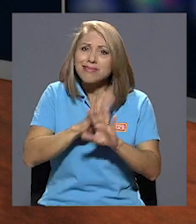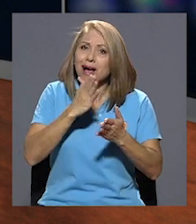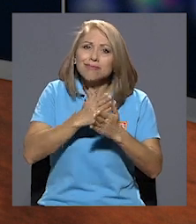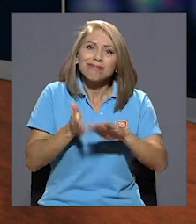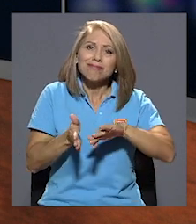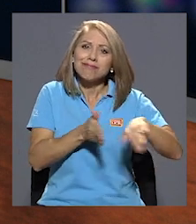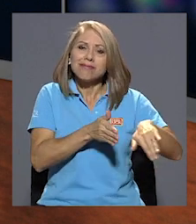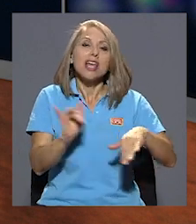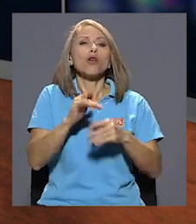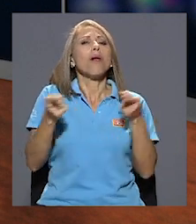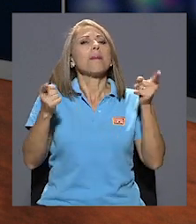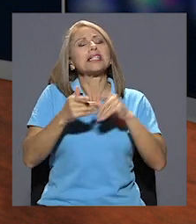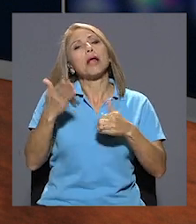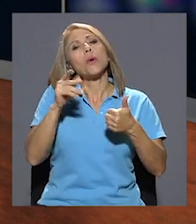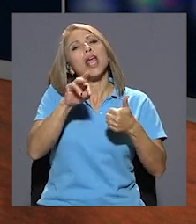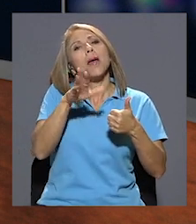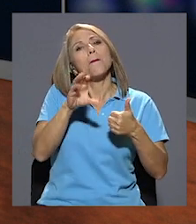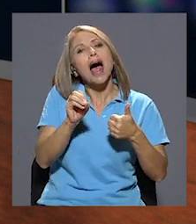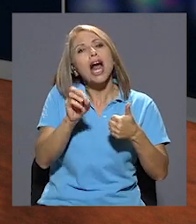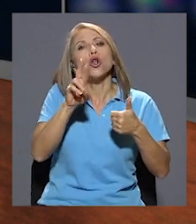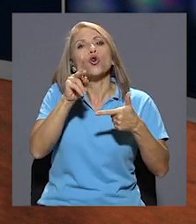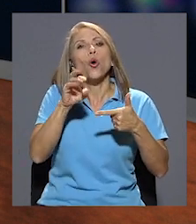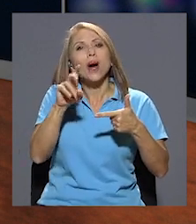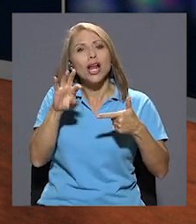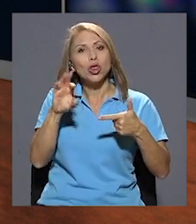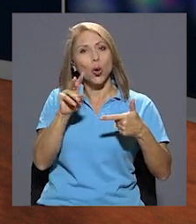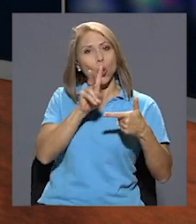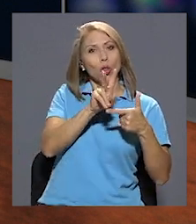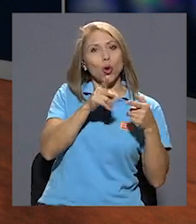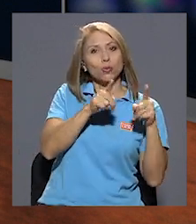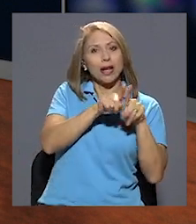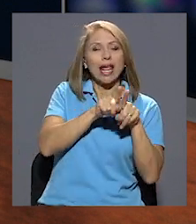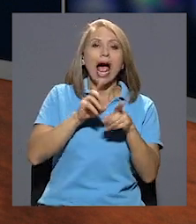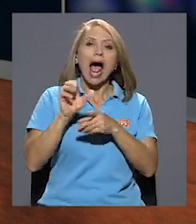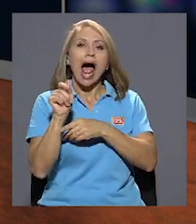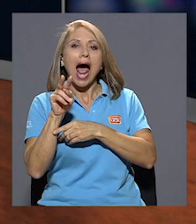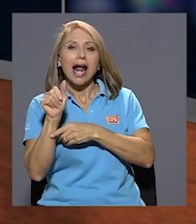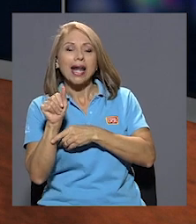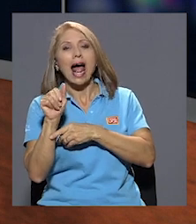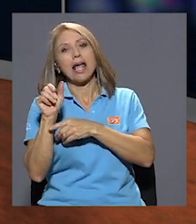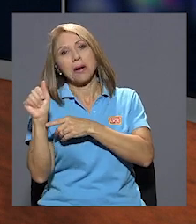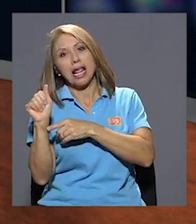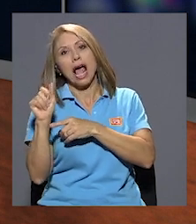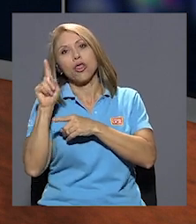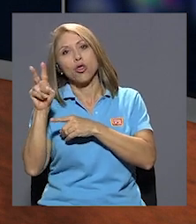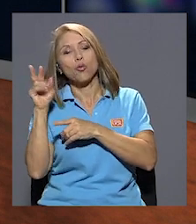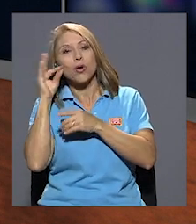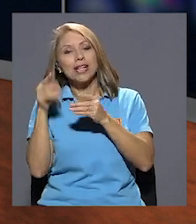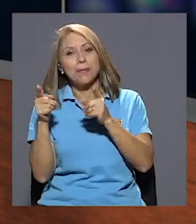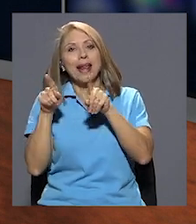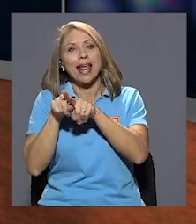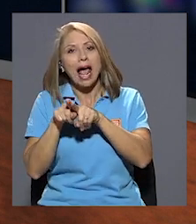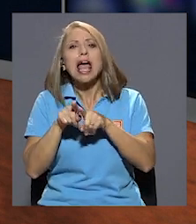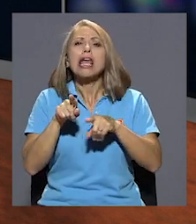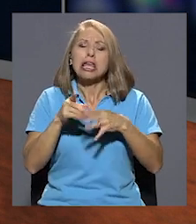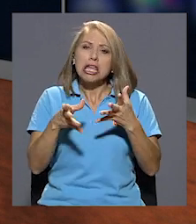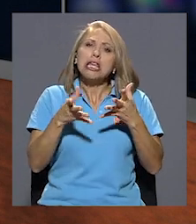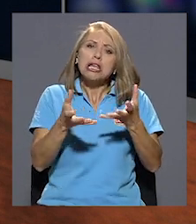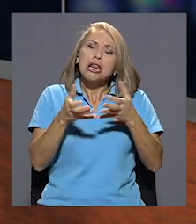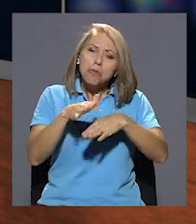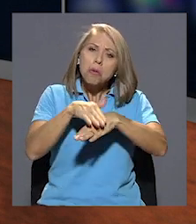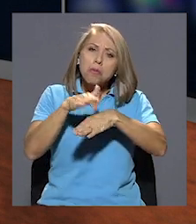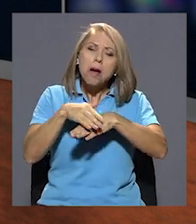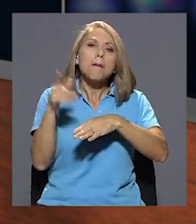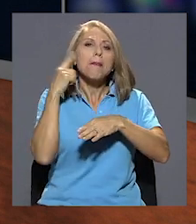existir el escándalo porque Mario y Roberto o Ana y Rebeca sean pareja y desean formalizarla para acceder a los mismos derechos de las parejas